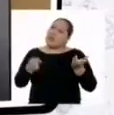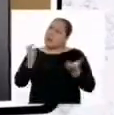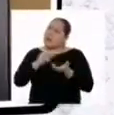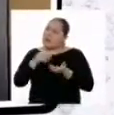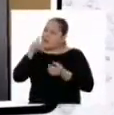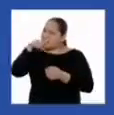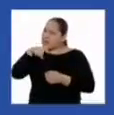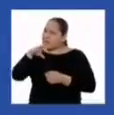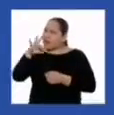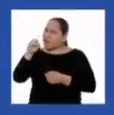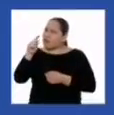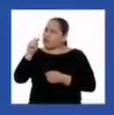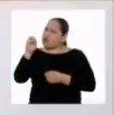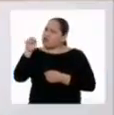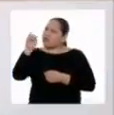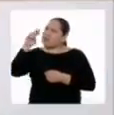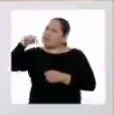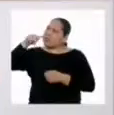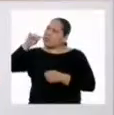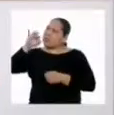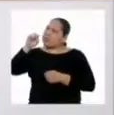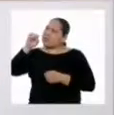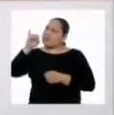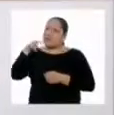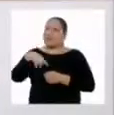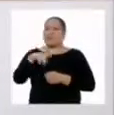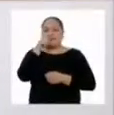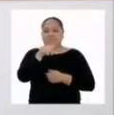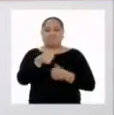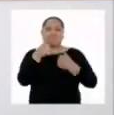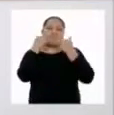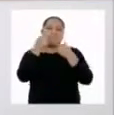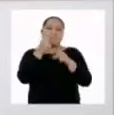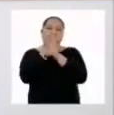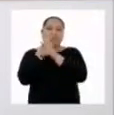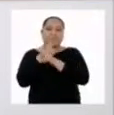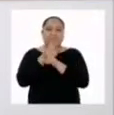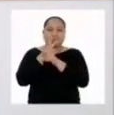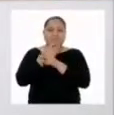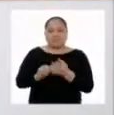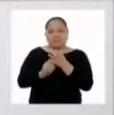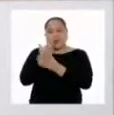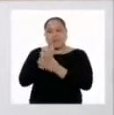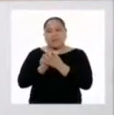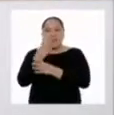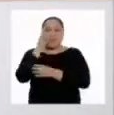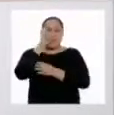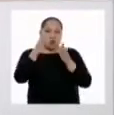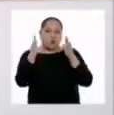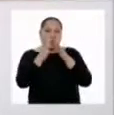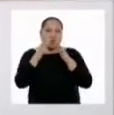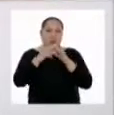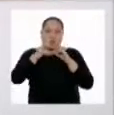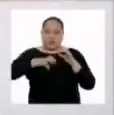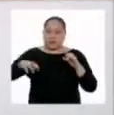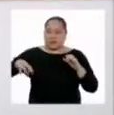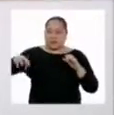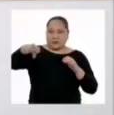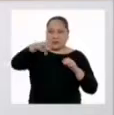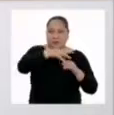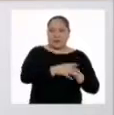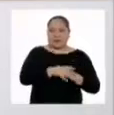necesitan para la fotosíntesis? Qué bueno que te encargues del cuidado de las plantas en tu hogar. Mediante la